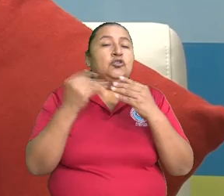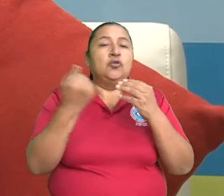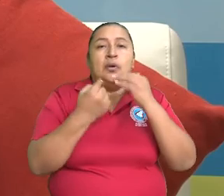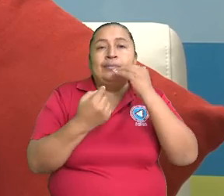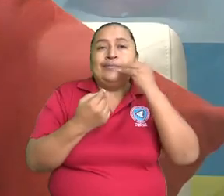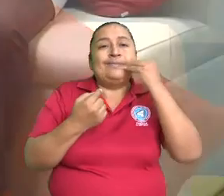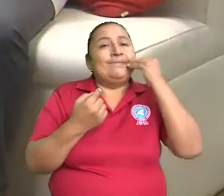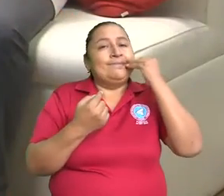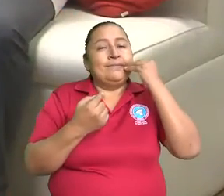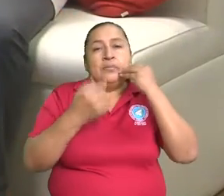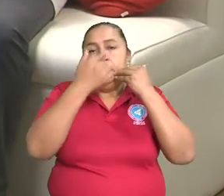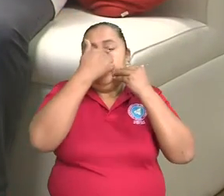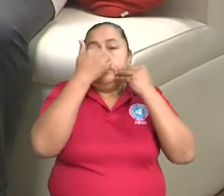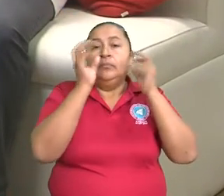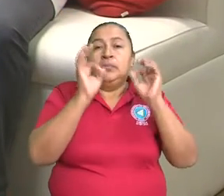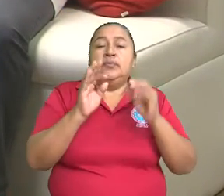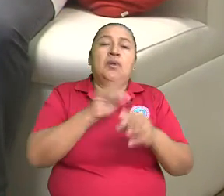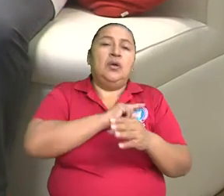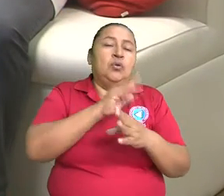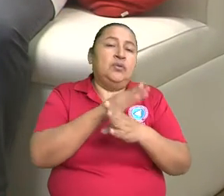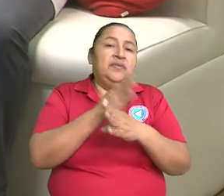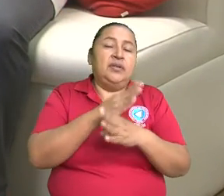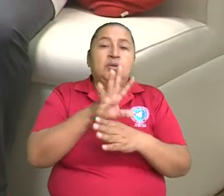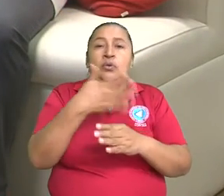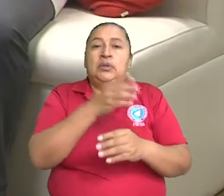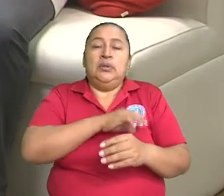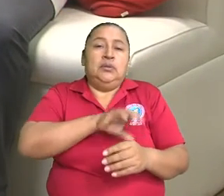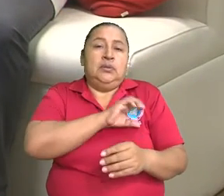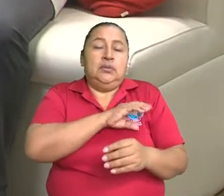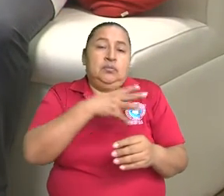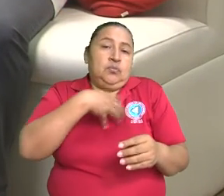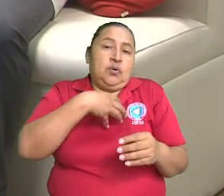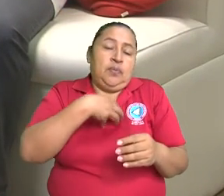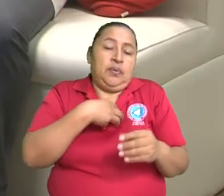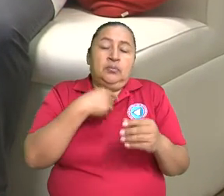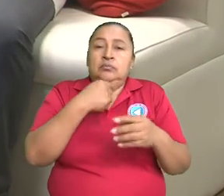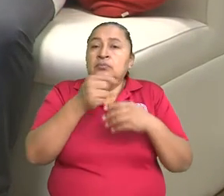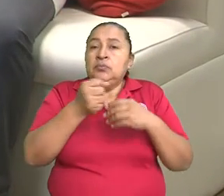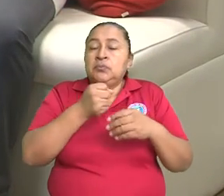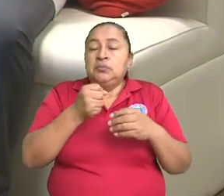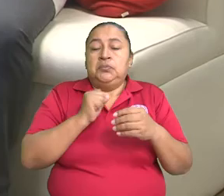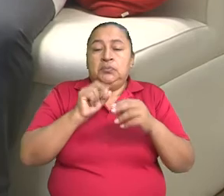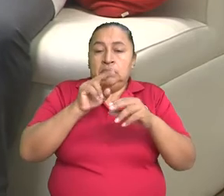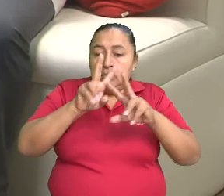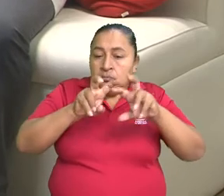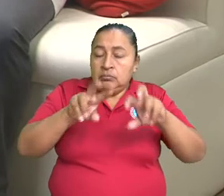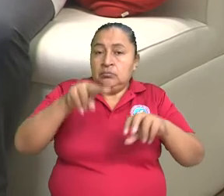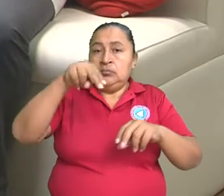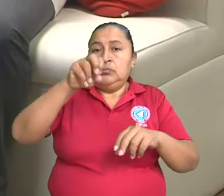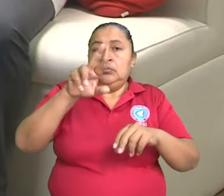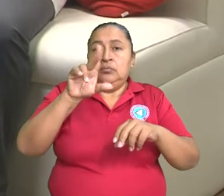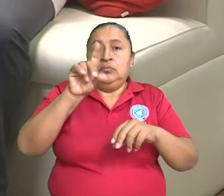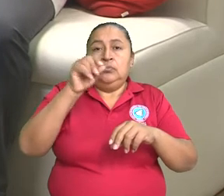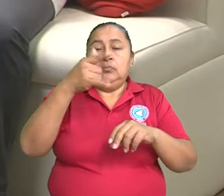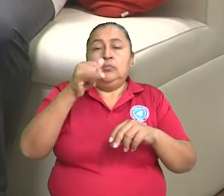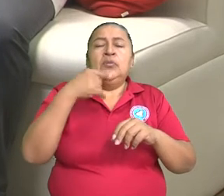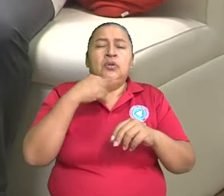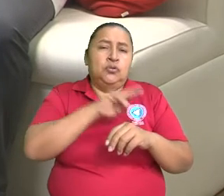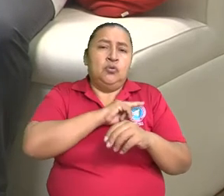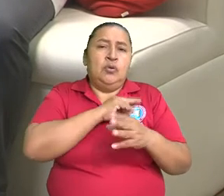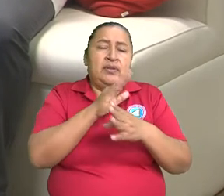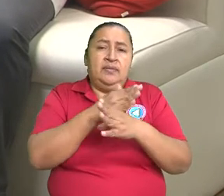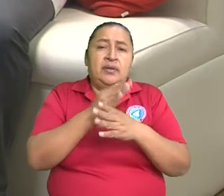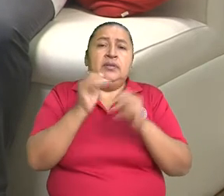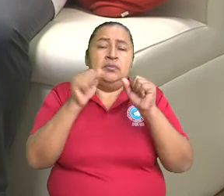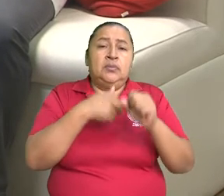Entonces, esa es una de las formas de diferenciarla. Hay otras características que son, pues, ya propias del examen físico neurológico, pero, pues, para diferenciarlas un poco,